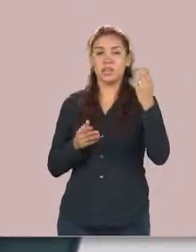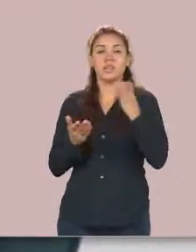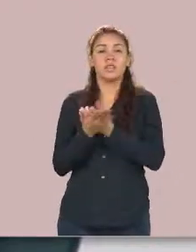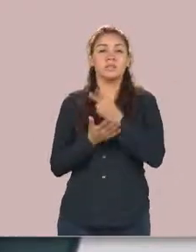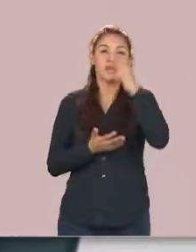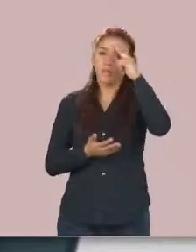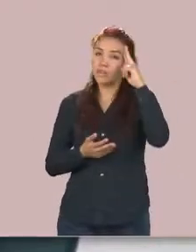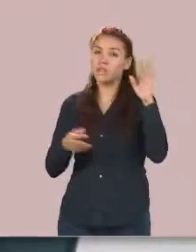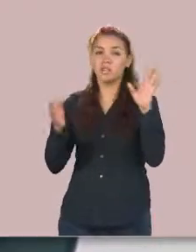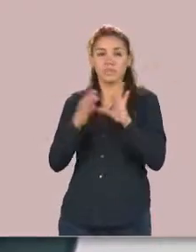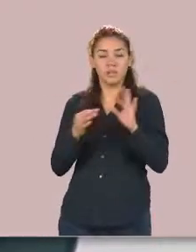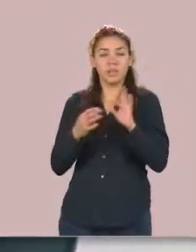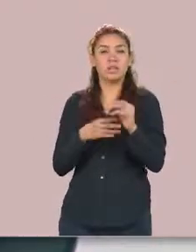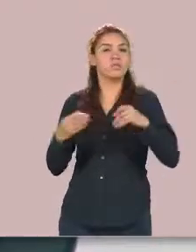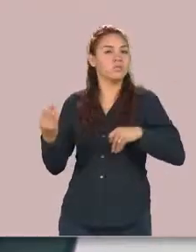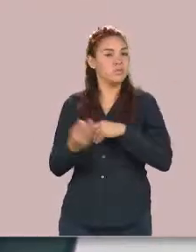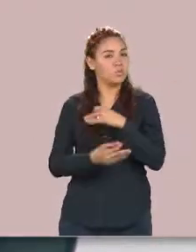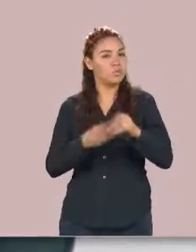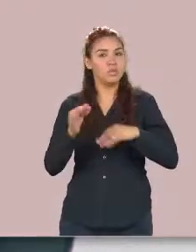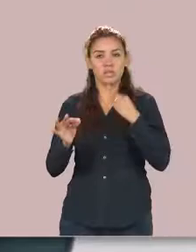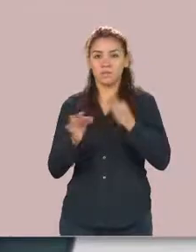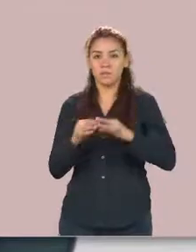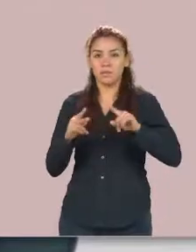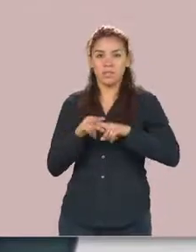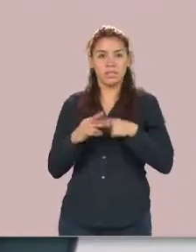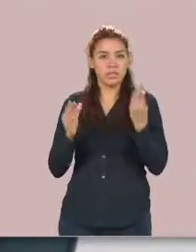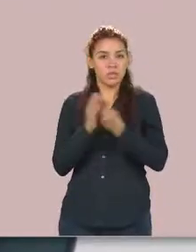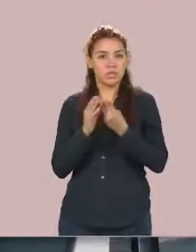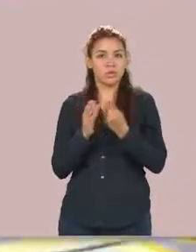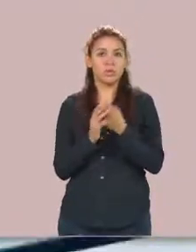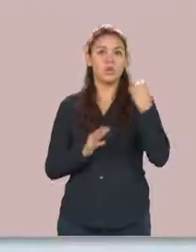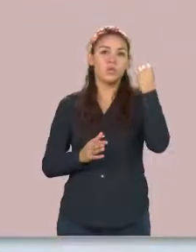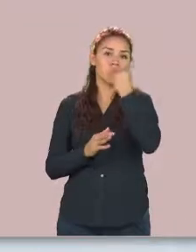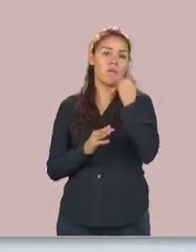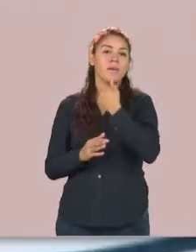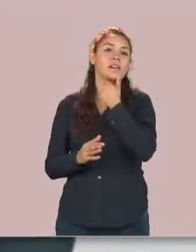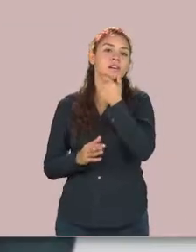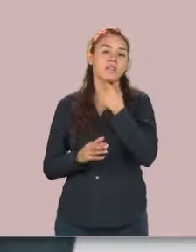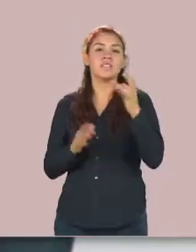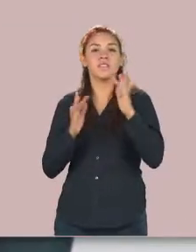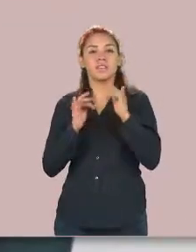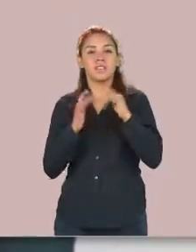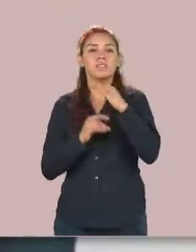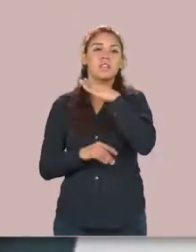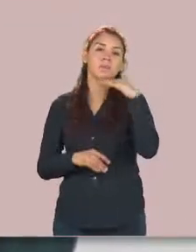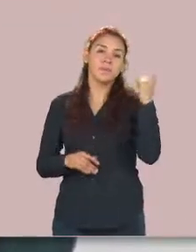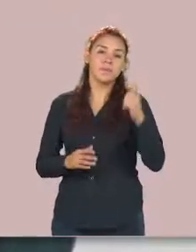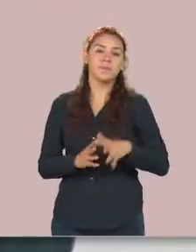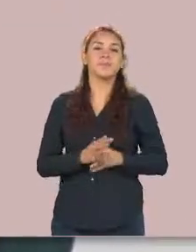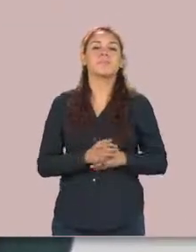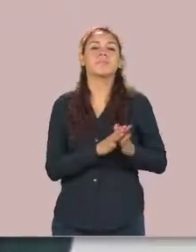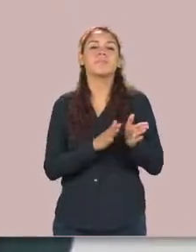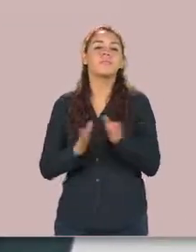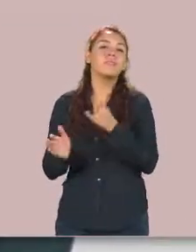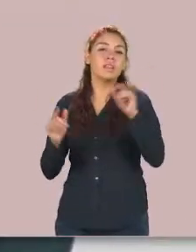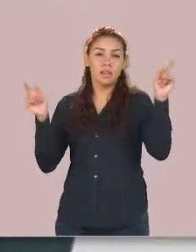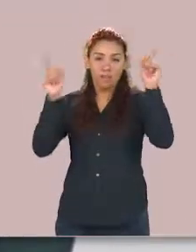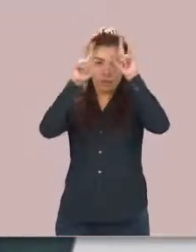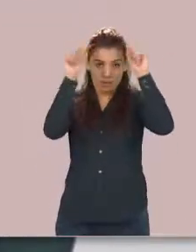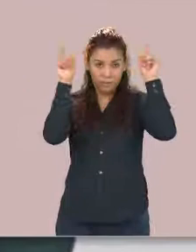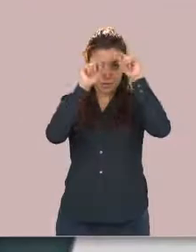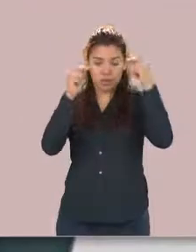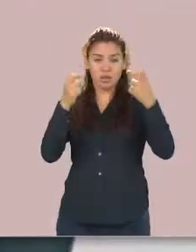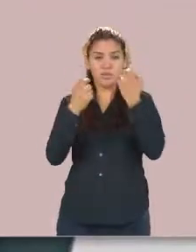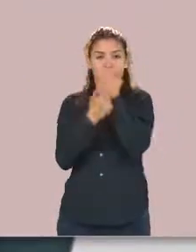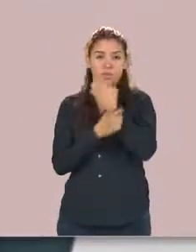dispuesto para iniciar los cursos de idiomas de inglés, francés y alemán. La Facultad de Enfermería del Campus Nuevo Laredo de la